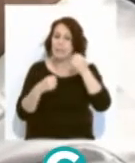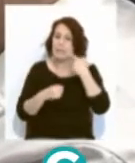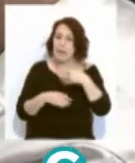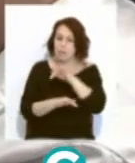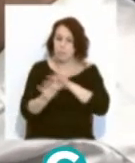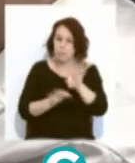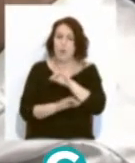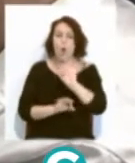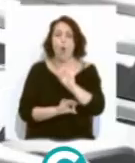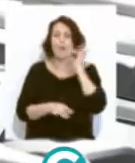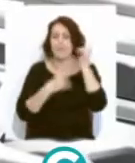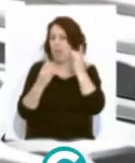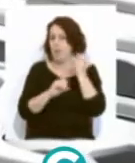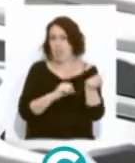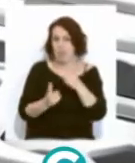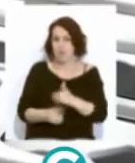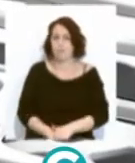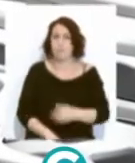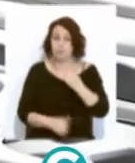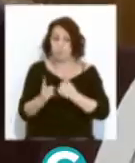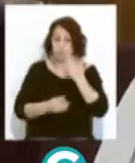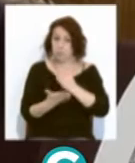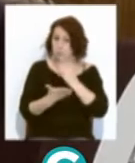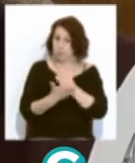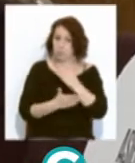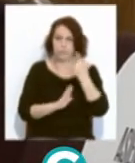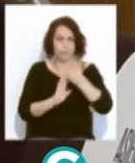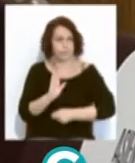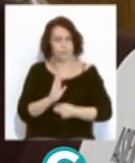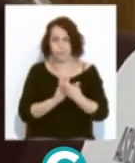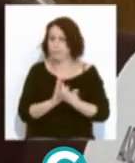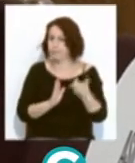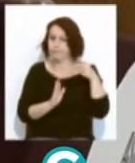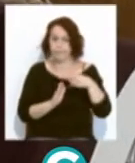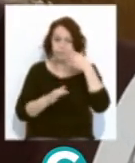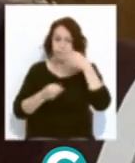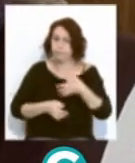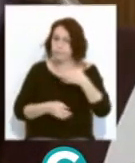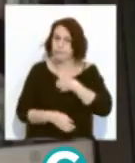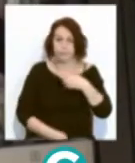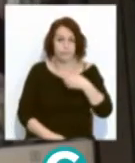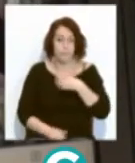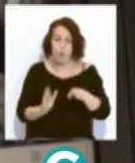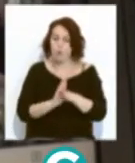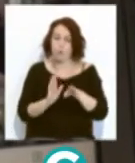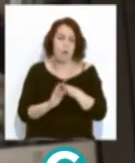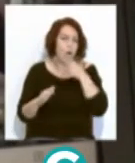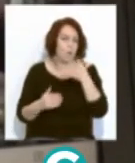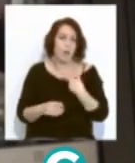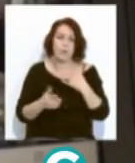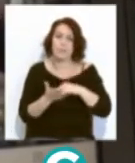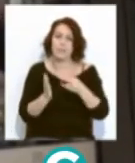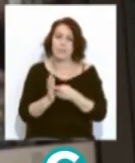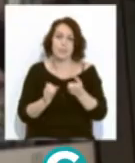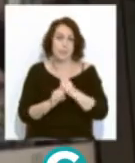rotatorias o actividades similares. Para aquellas clases que las condiciones no permitan esta modalidad de enseñanza se continuará por ahora con el sistema de